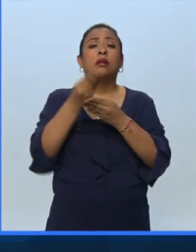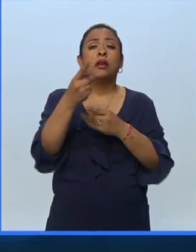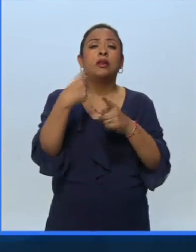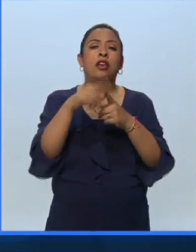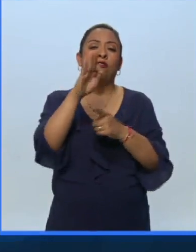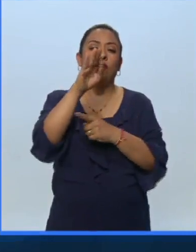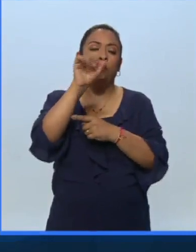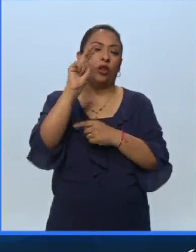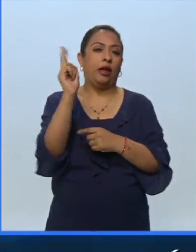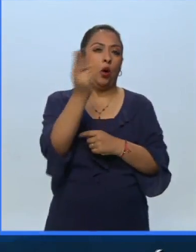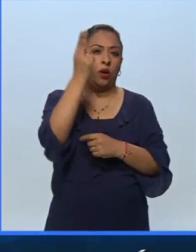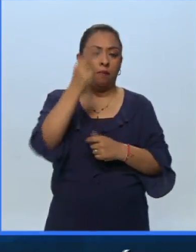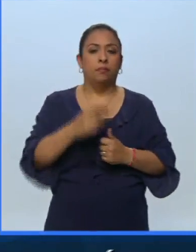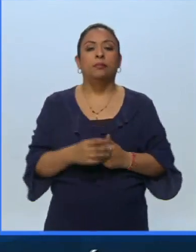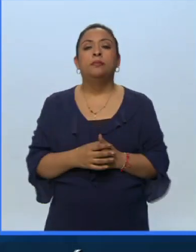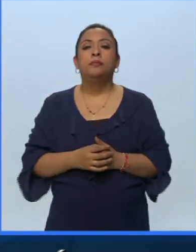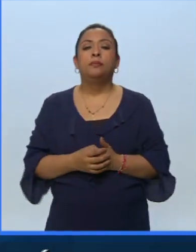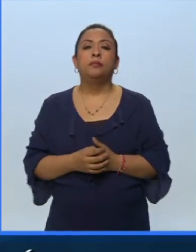UNAM